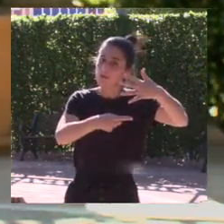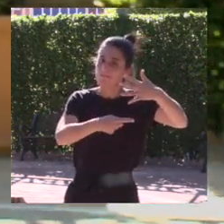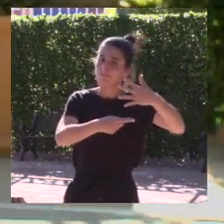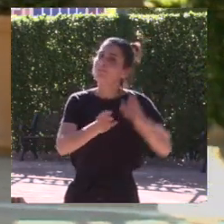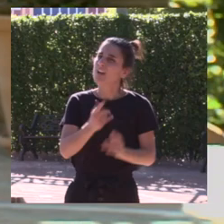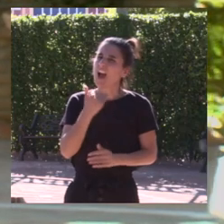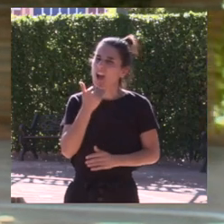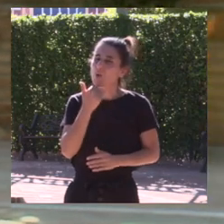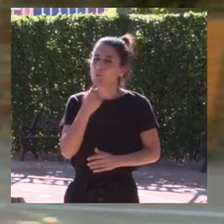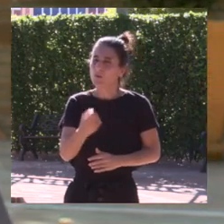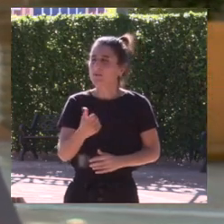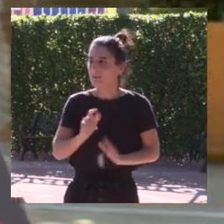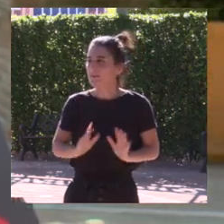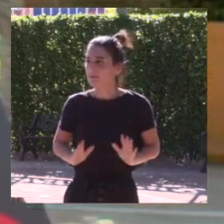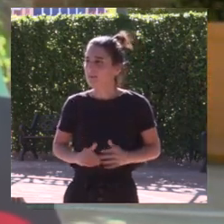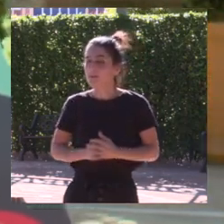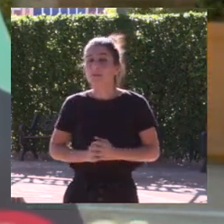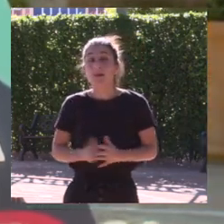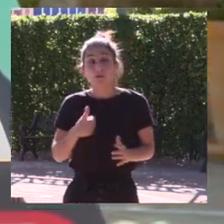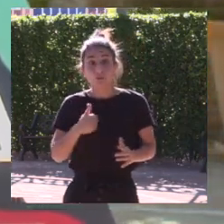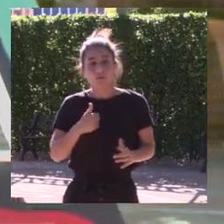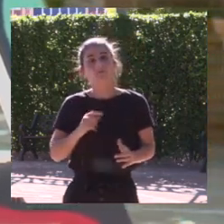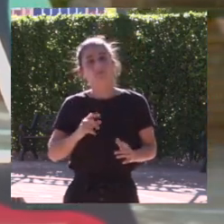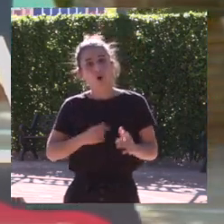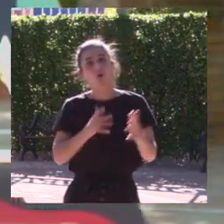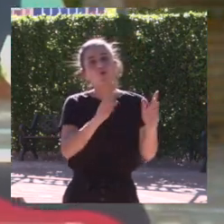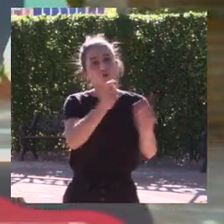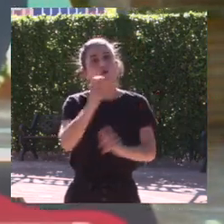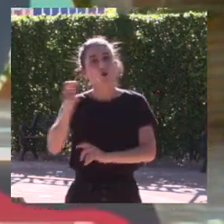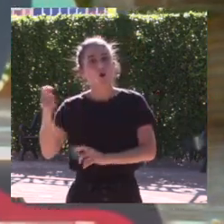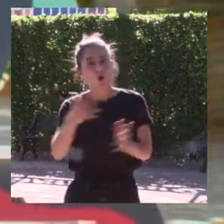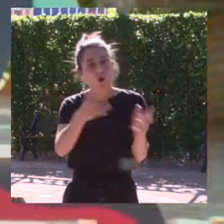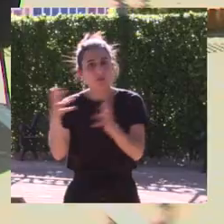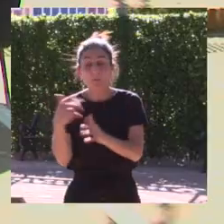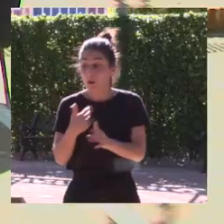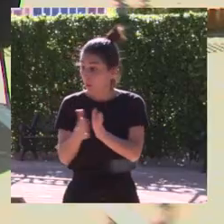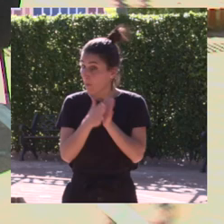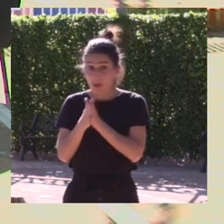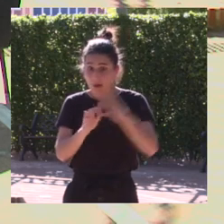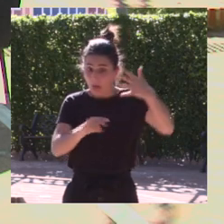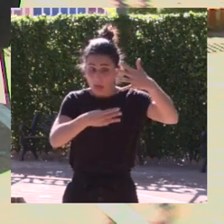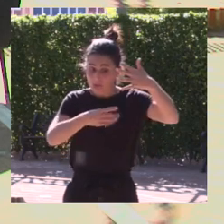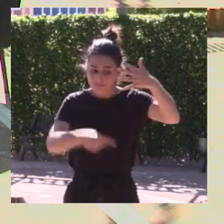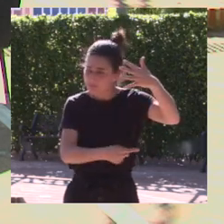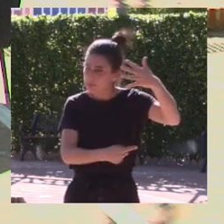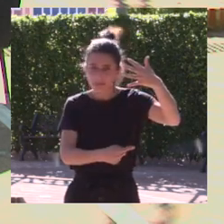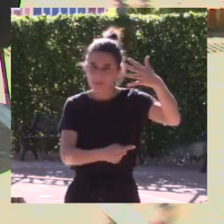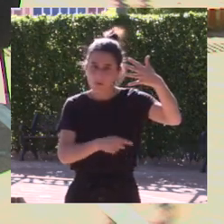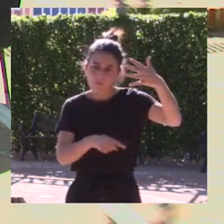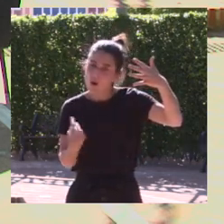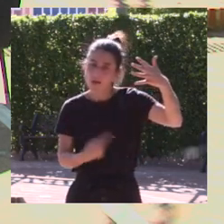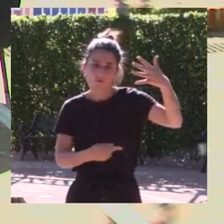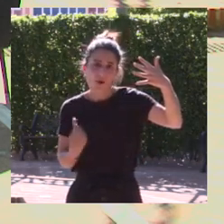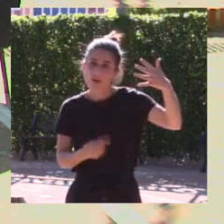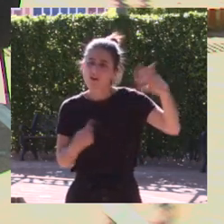es una cosa muy difícil de pedir yo tuve la suerte de poder cumplirlo pero tengo muchos compañeros que no y lo